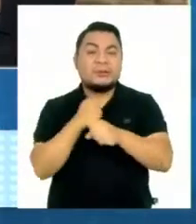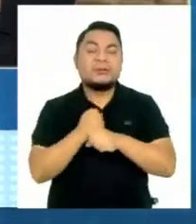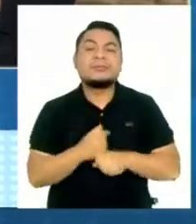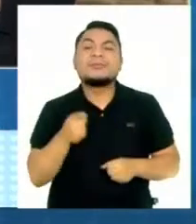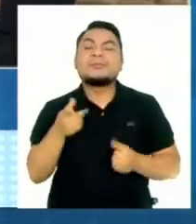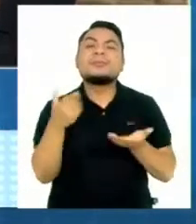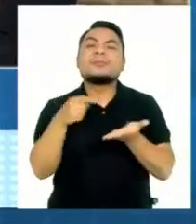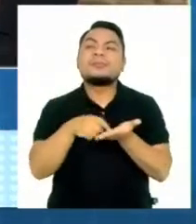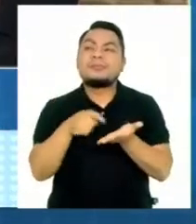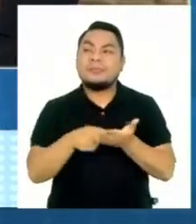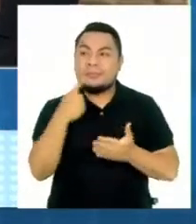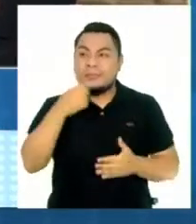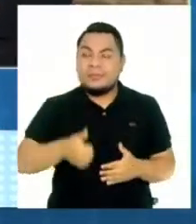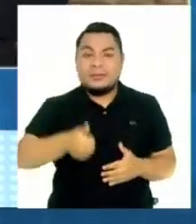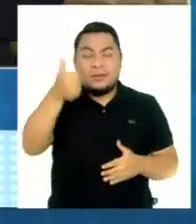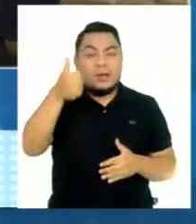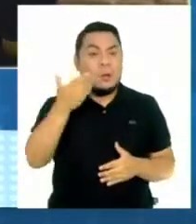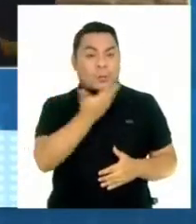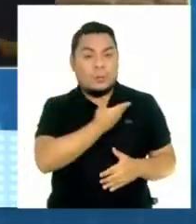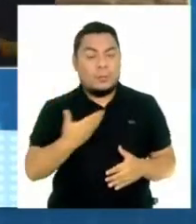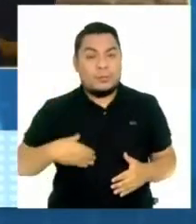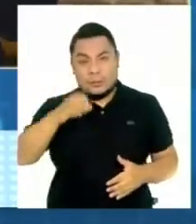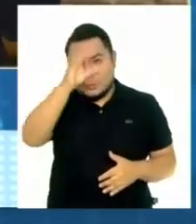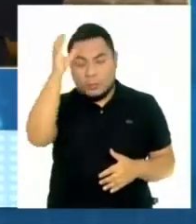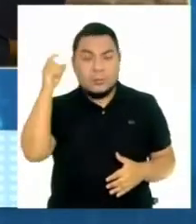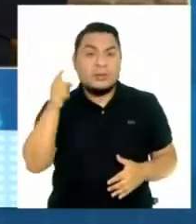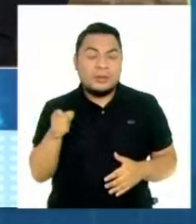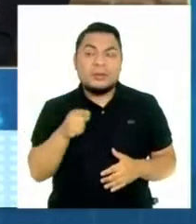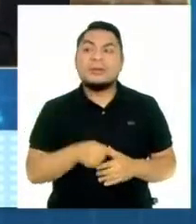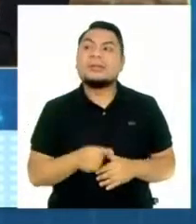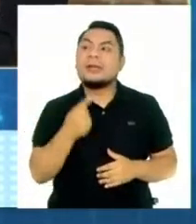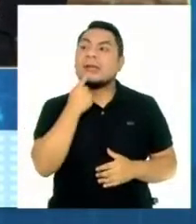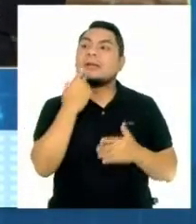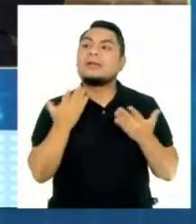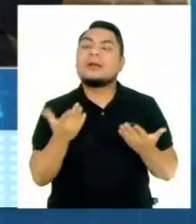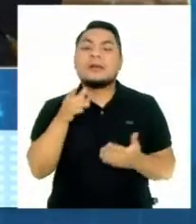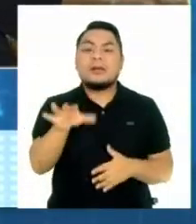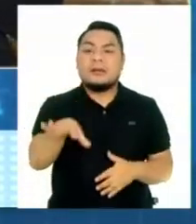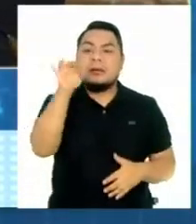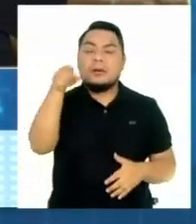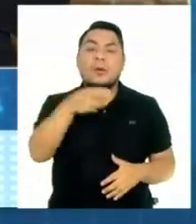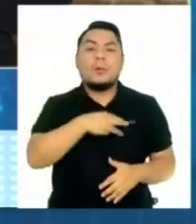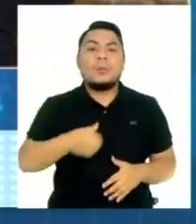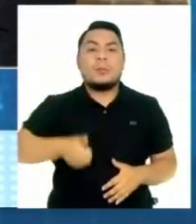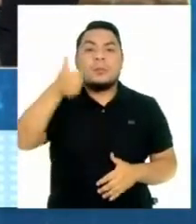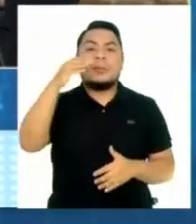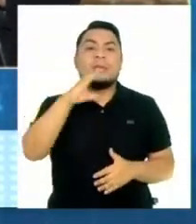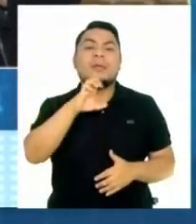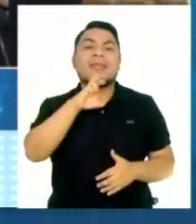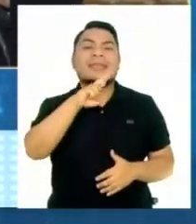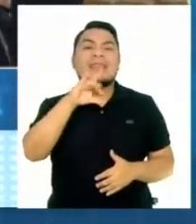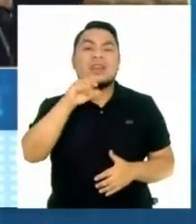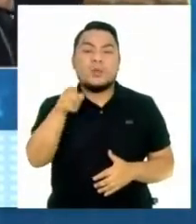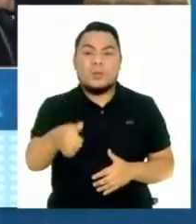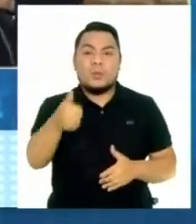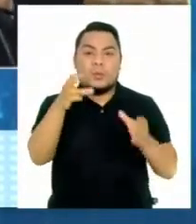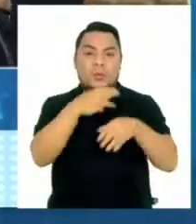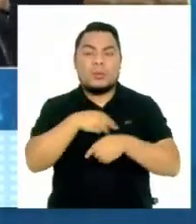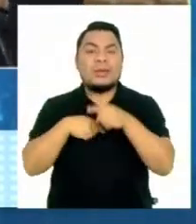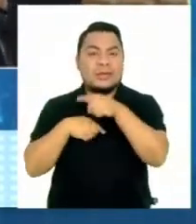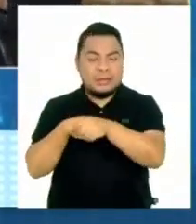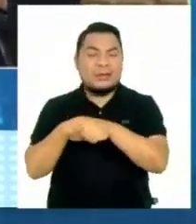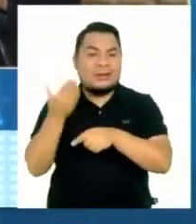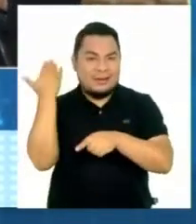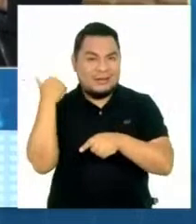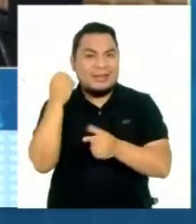en la cual el señor presidente de la República, José Pedro Castillo Terrones, designa como presidente del Consejo de Ministros Aguido Bellido Ugarte.